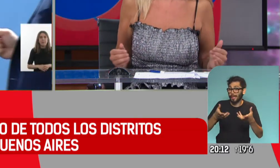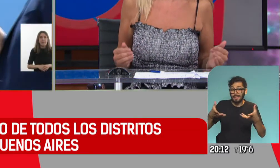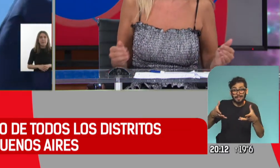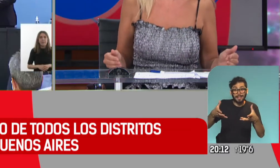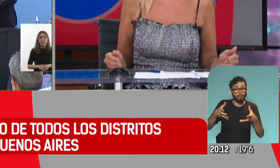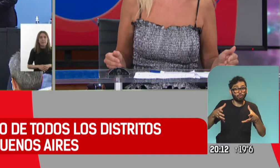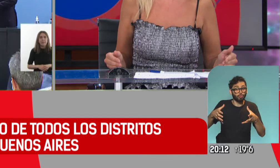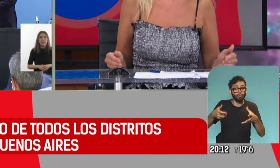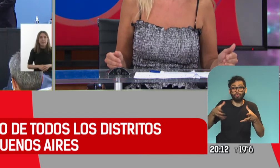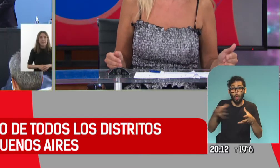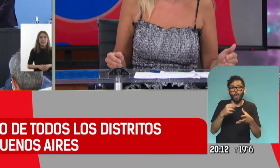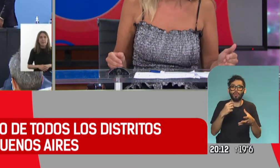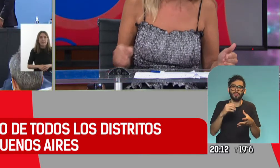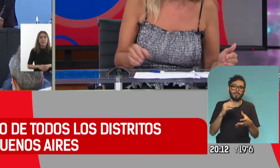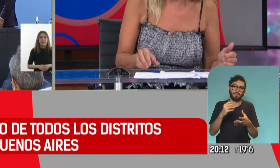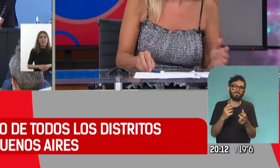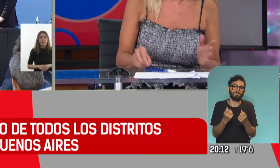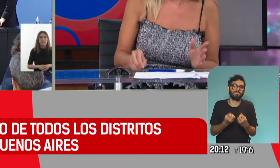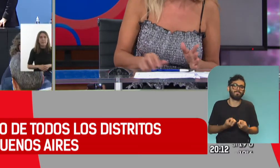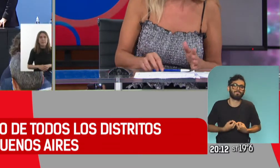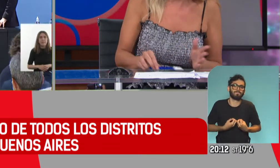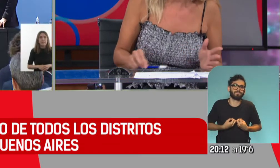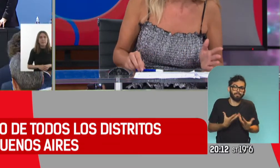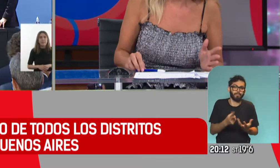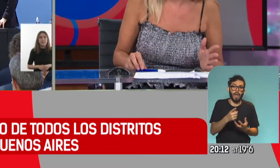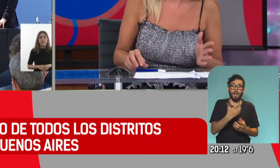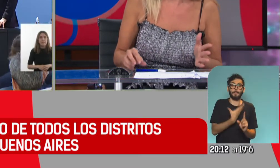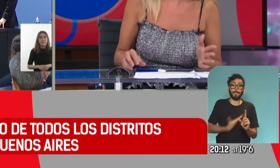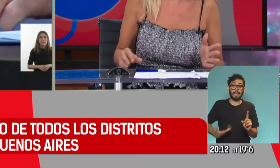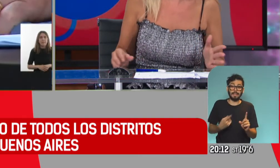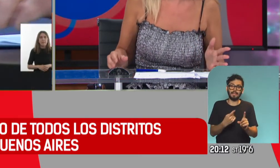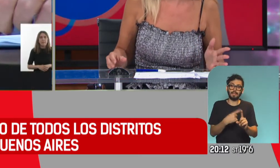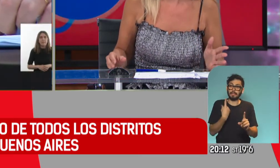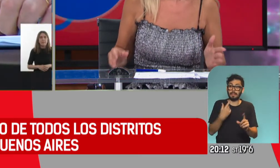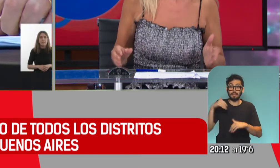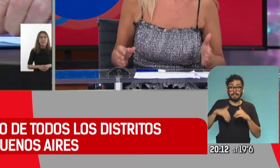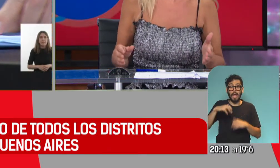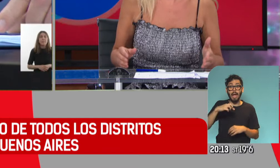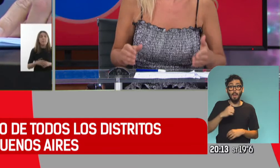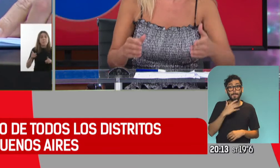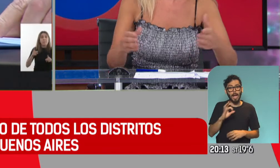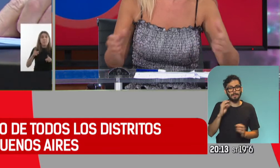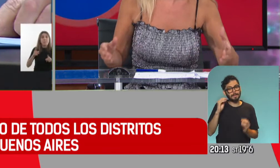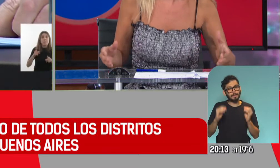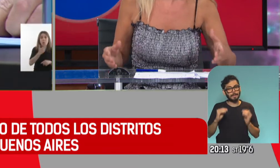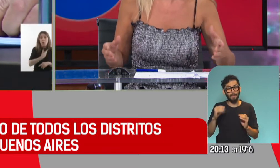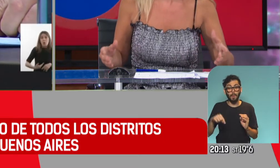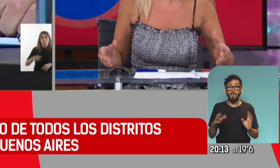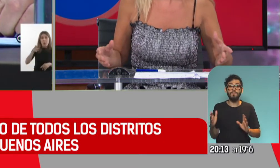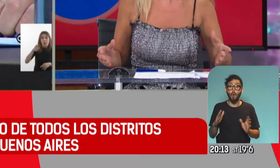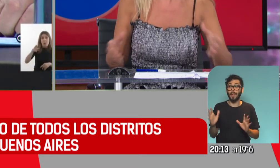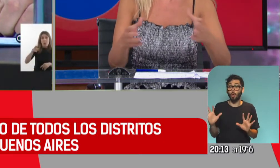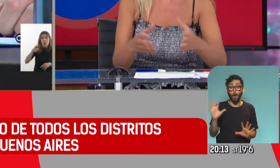le manifiestan al presidente la preocupación por las PASO, por el esfuerzo que implica en este momento